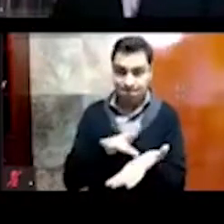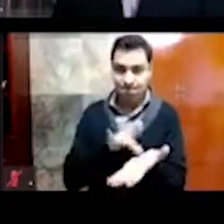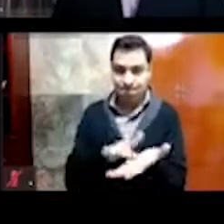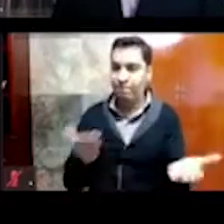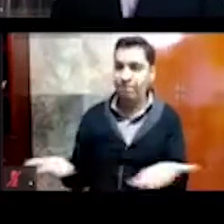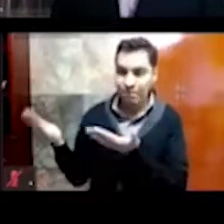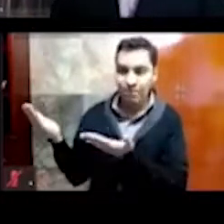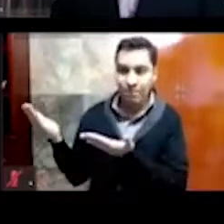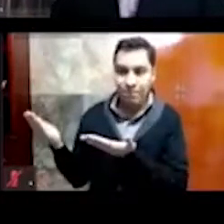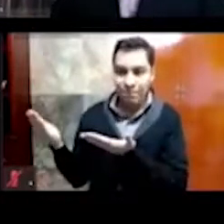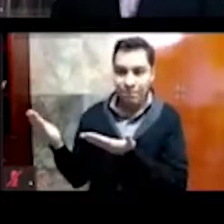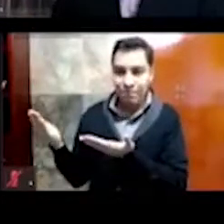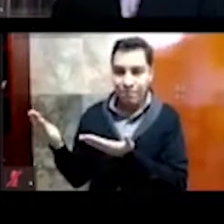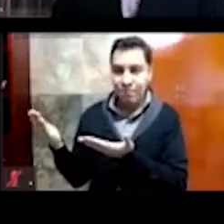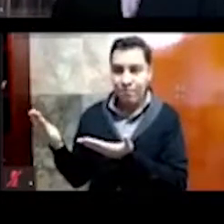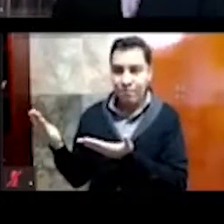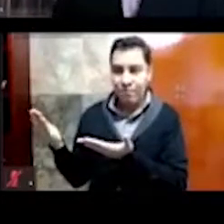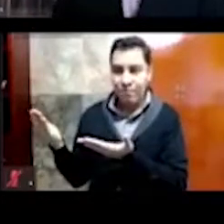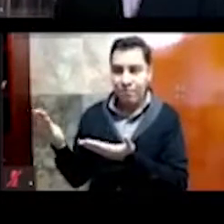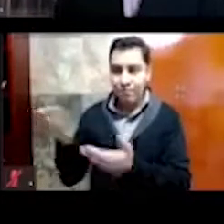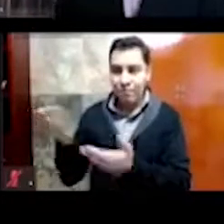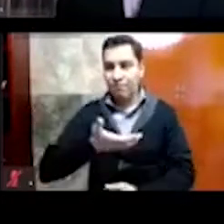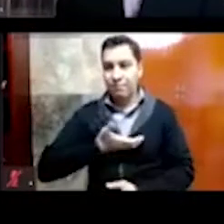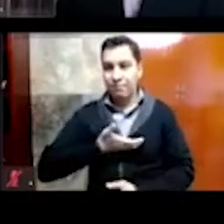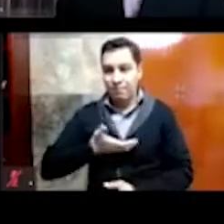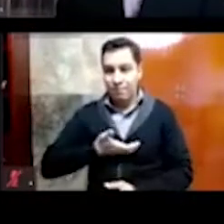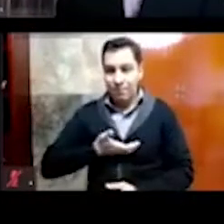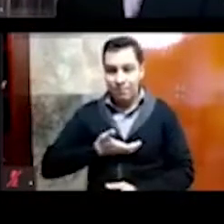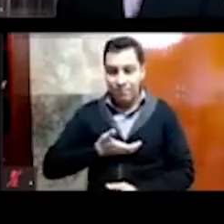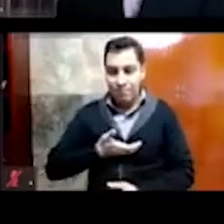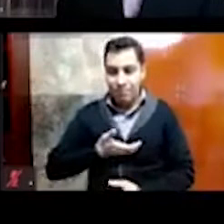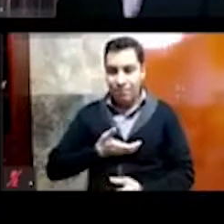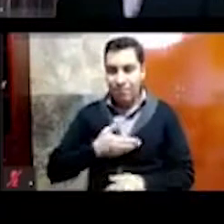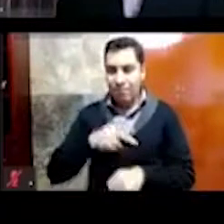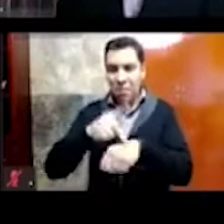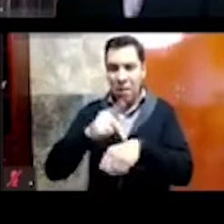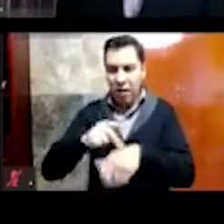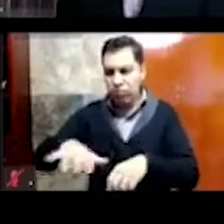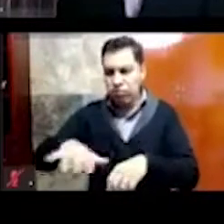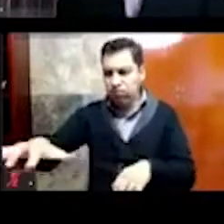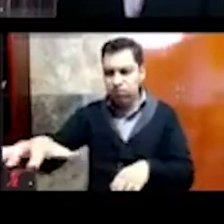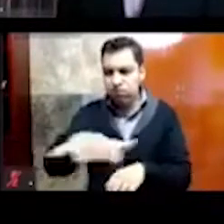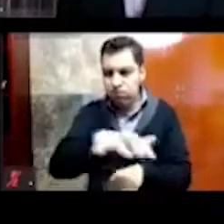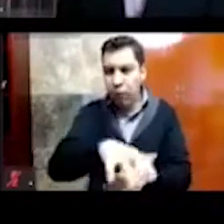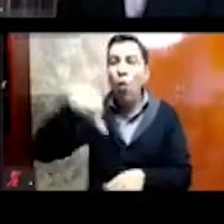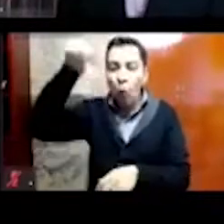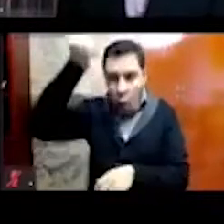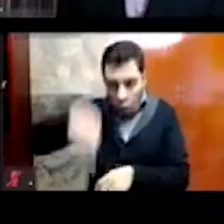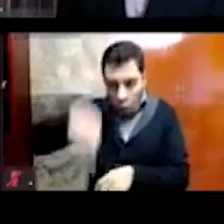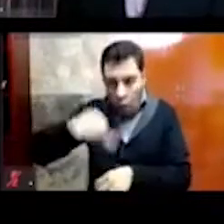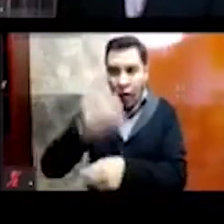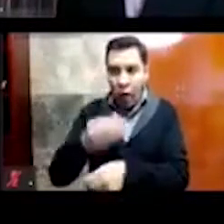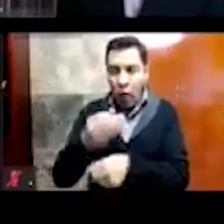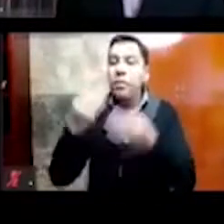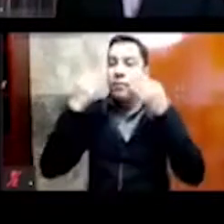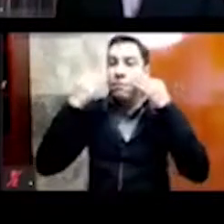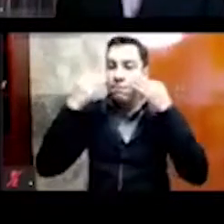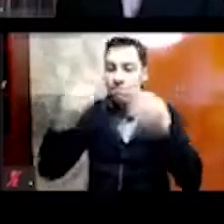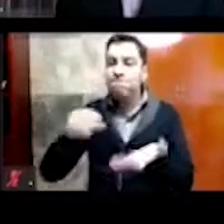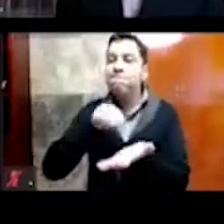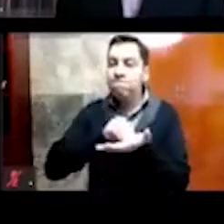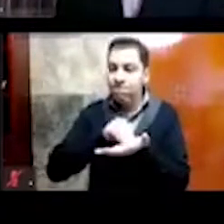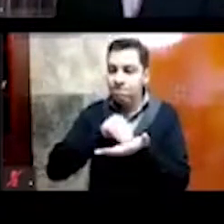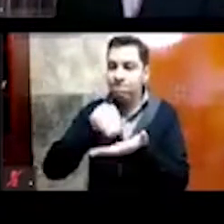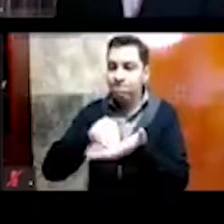México, y estos son, estos son los restos del Templo Mayor, lo que hoy tenemos, lo que hoy queda, de lo que fue el